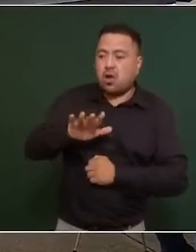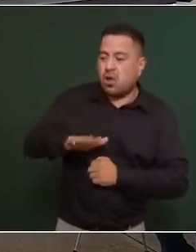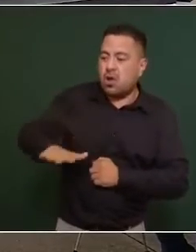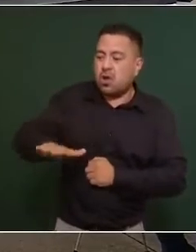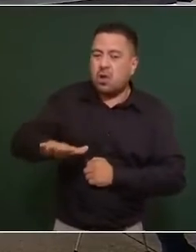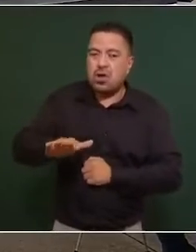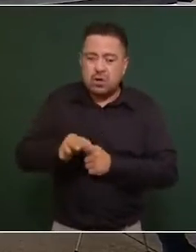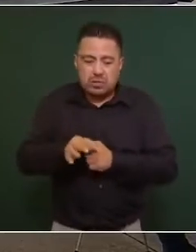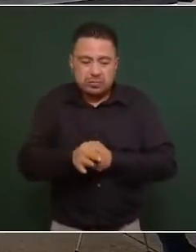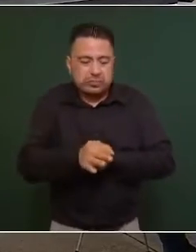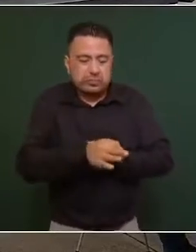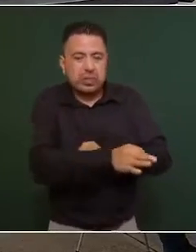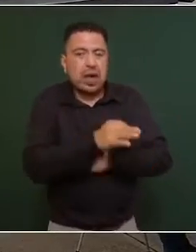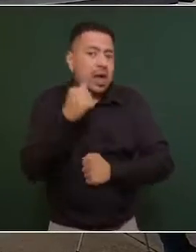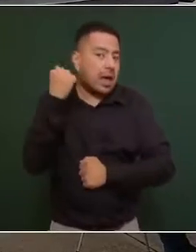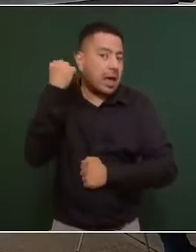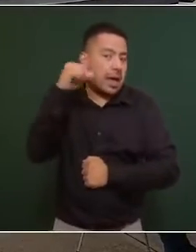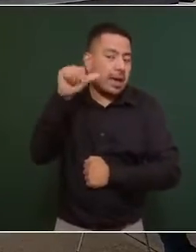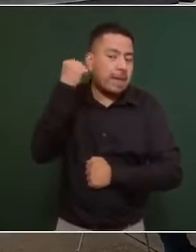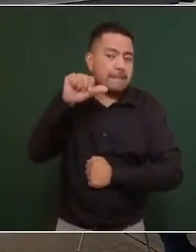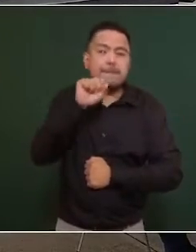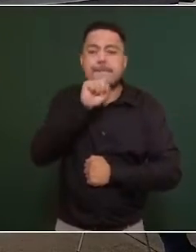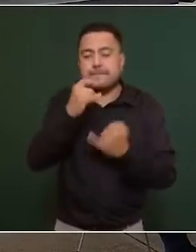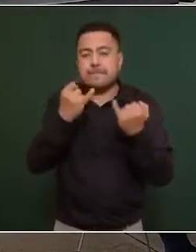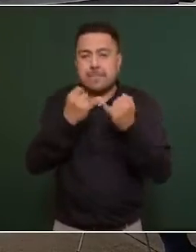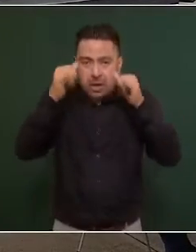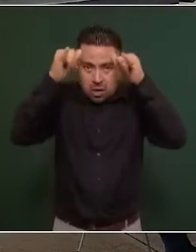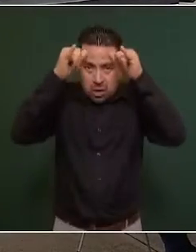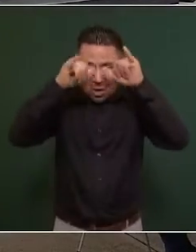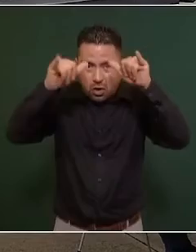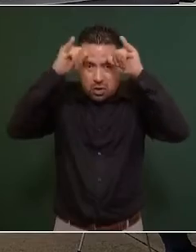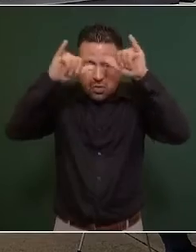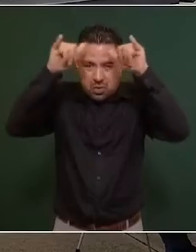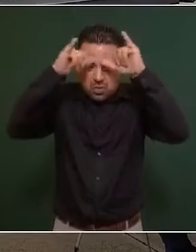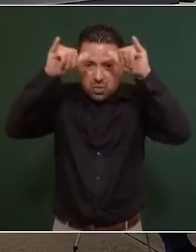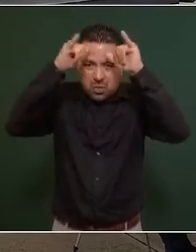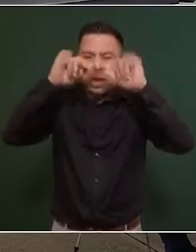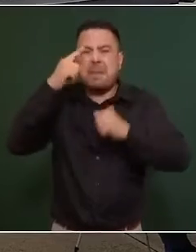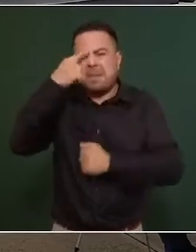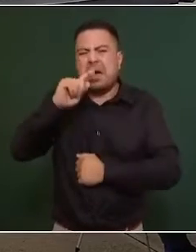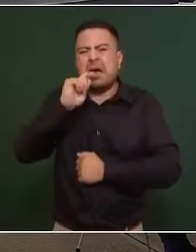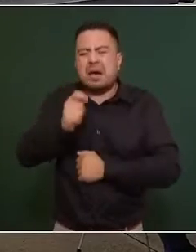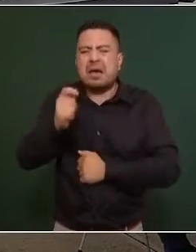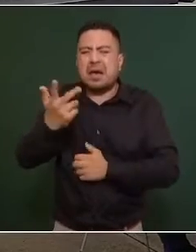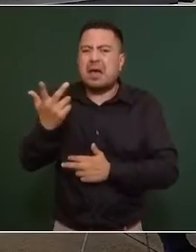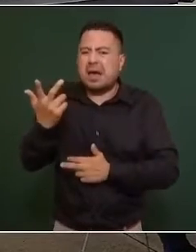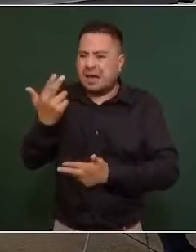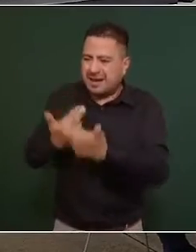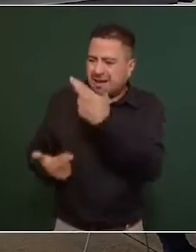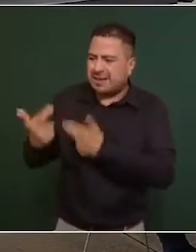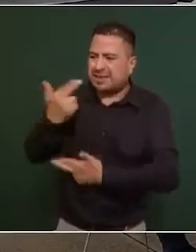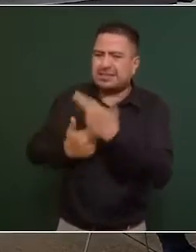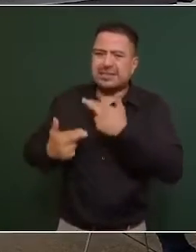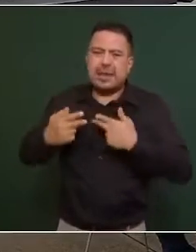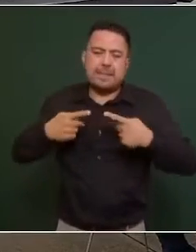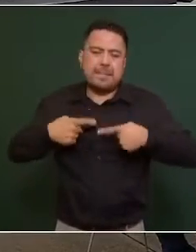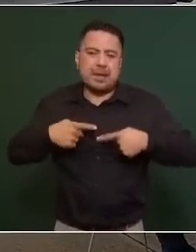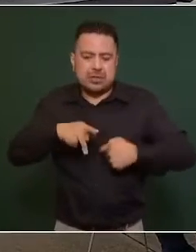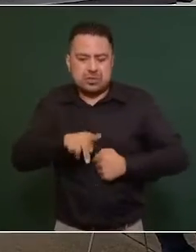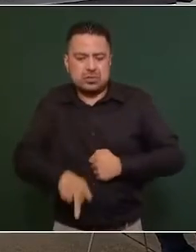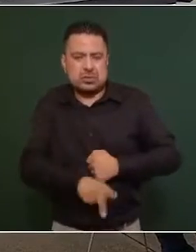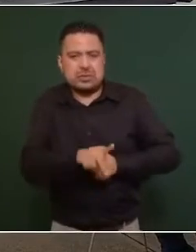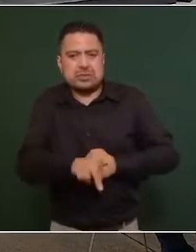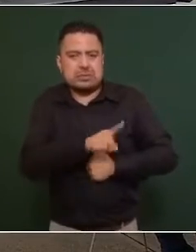localidades de Acapulco y Coyuca de Benítez para devolver al pueblo lo que por